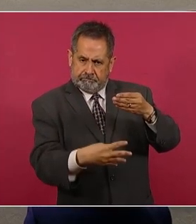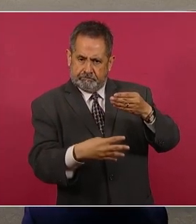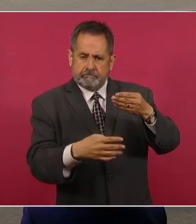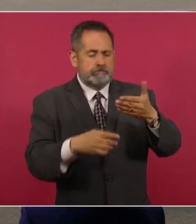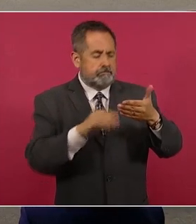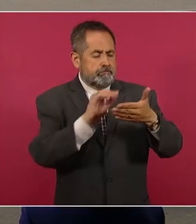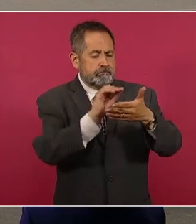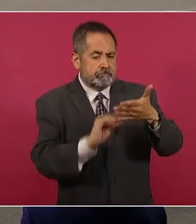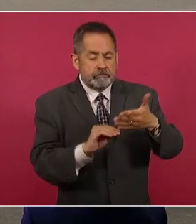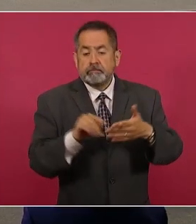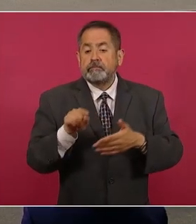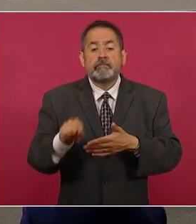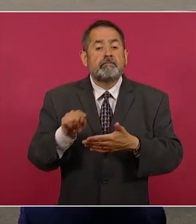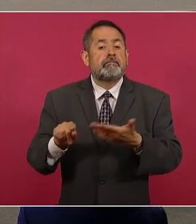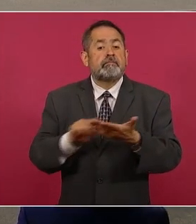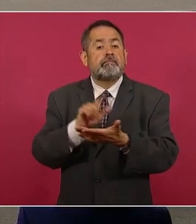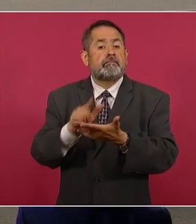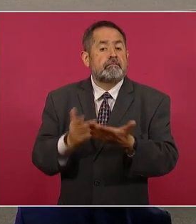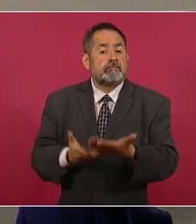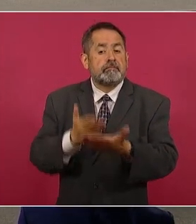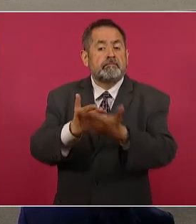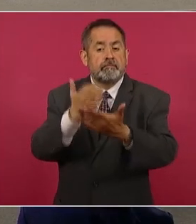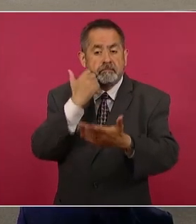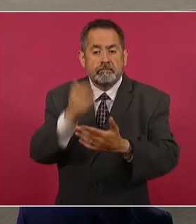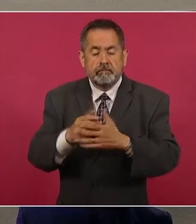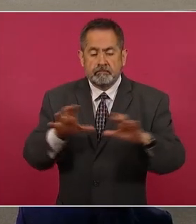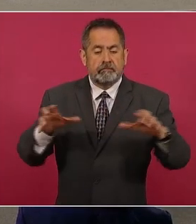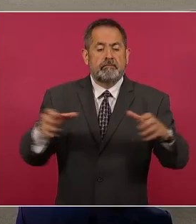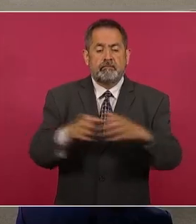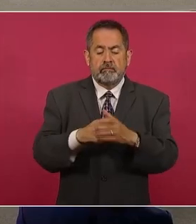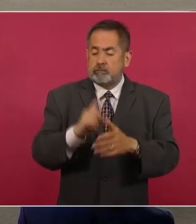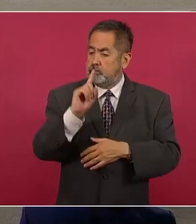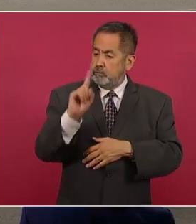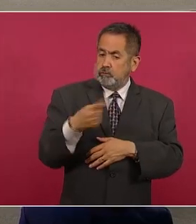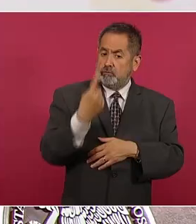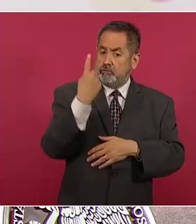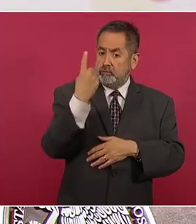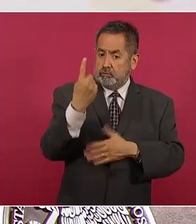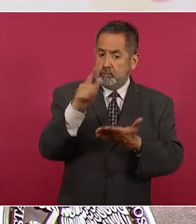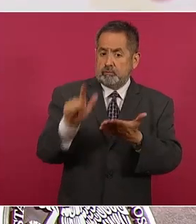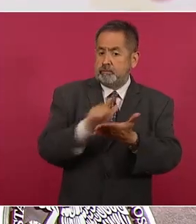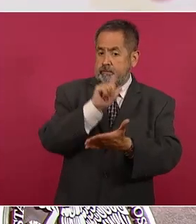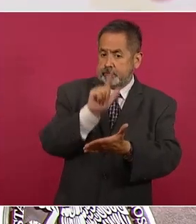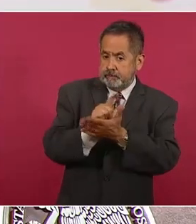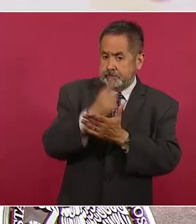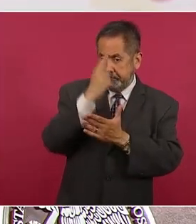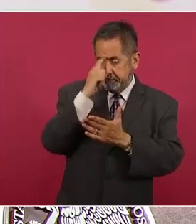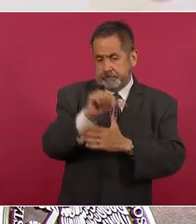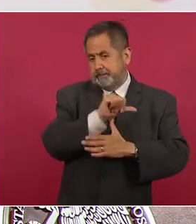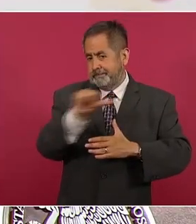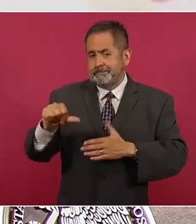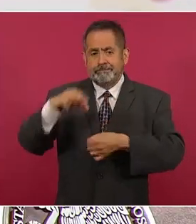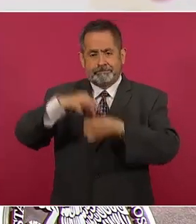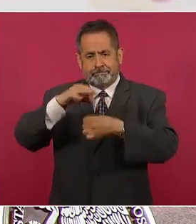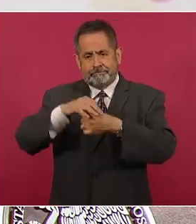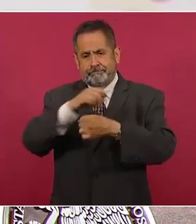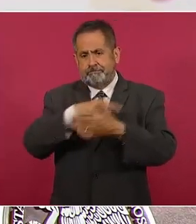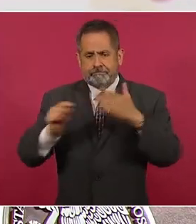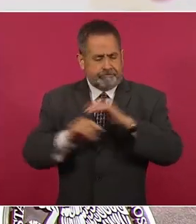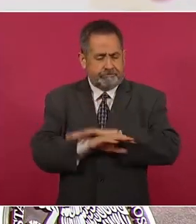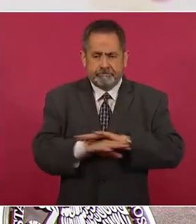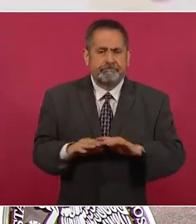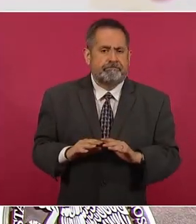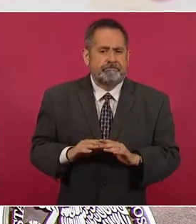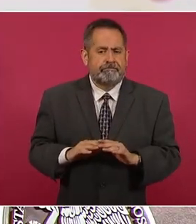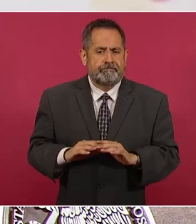reforma considera hacer una sola legislación electoral. Este es un tema importante también para hacer que la democracia